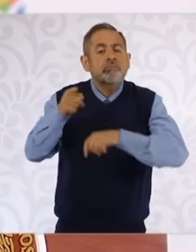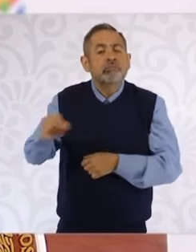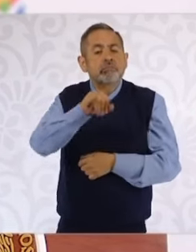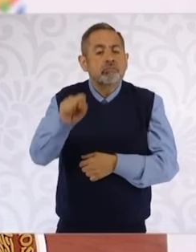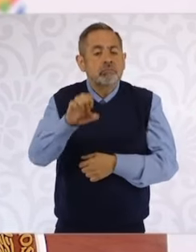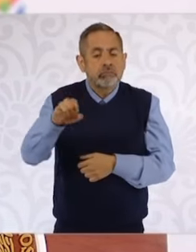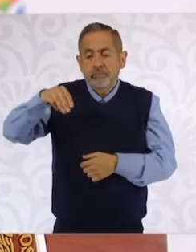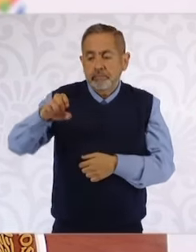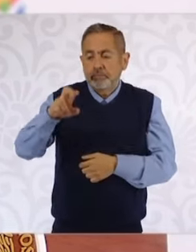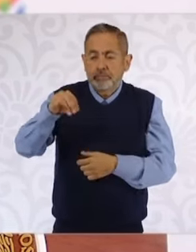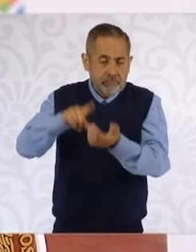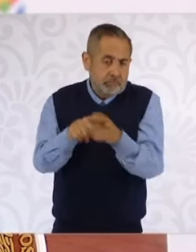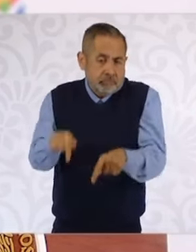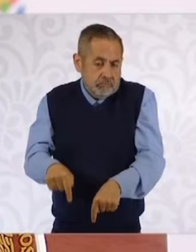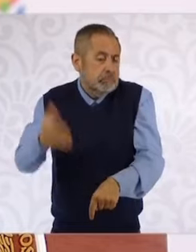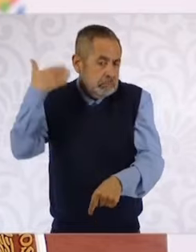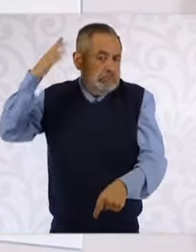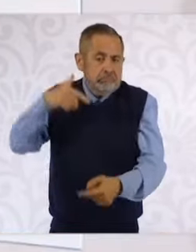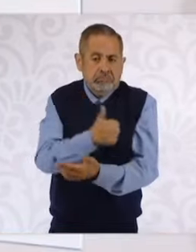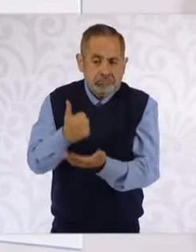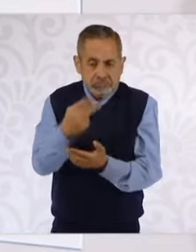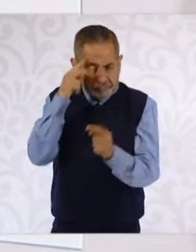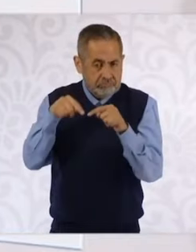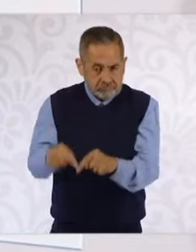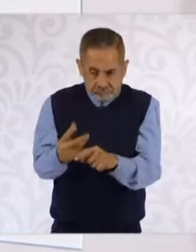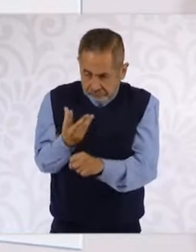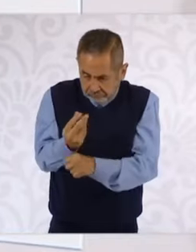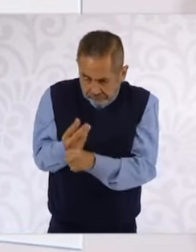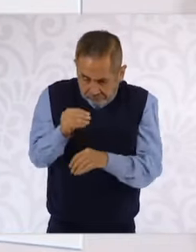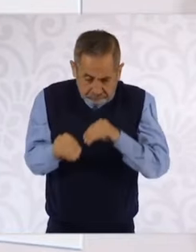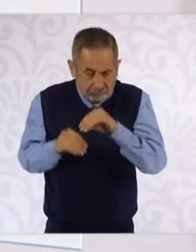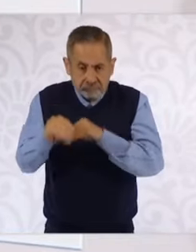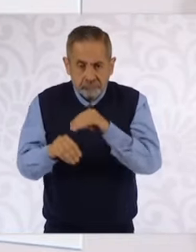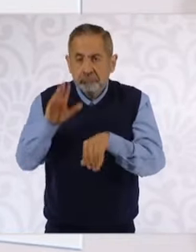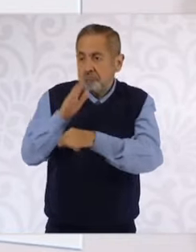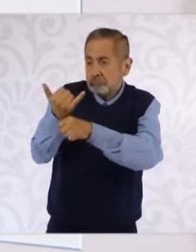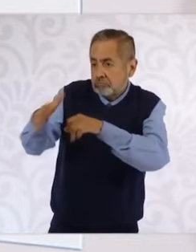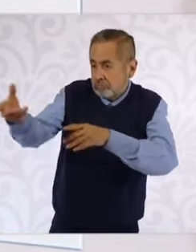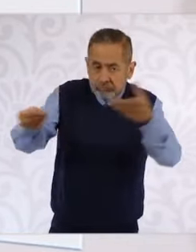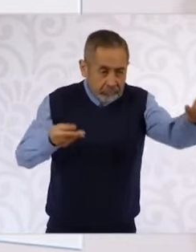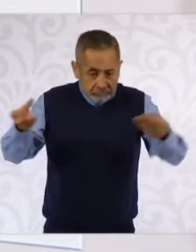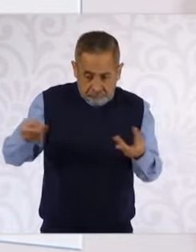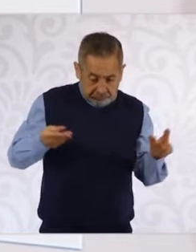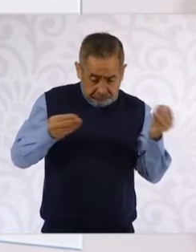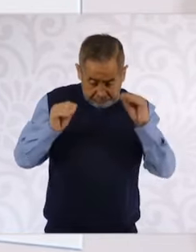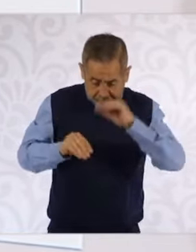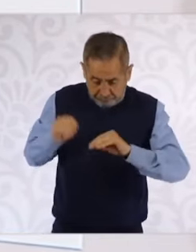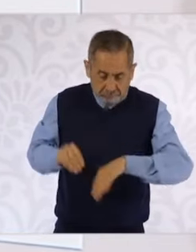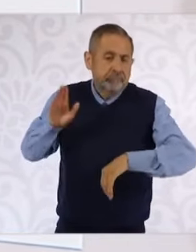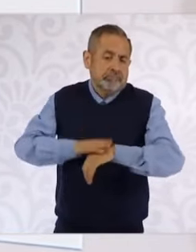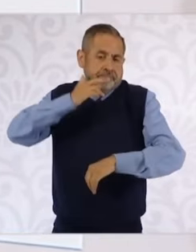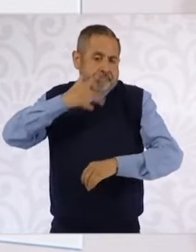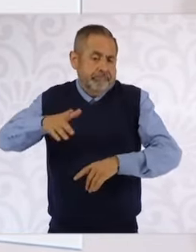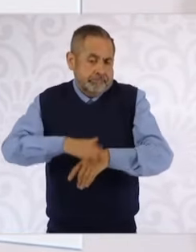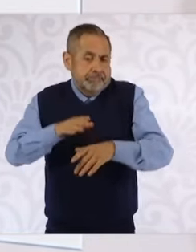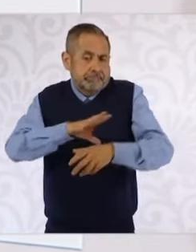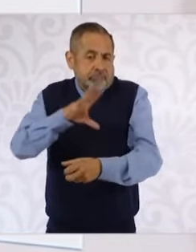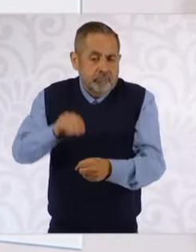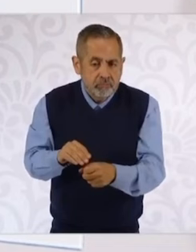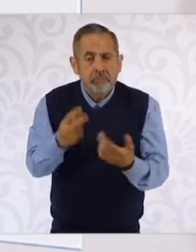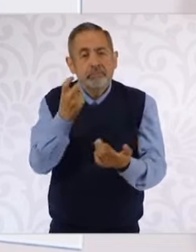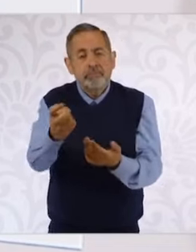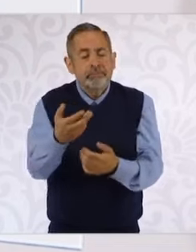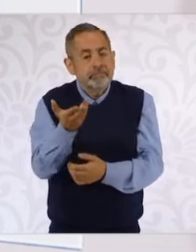Así lo hicimos en la Ciudad de México. Se va a fortalecer mientras más información haya y por eso queremos que a partir de las